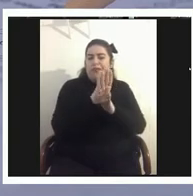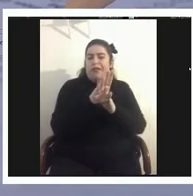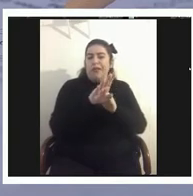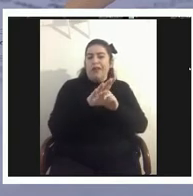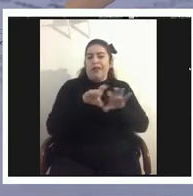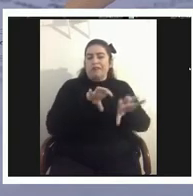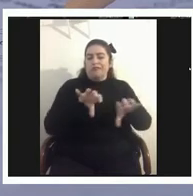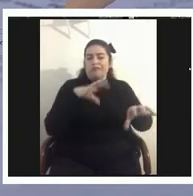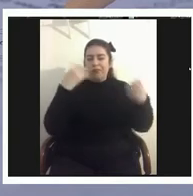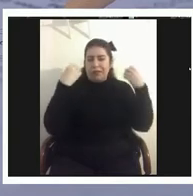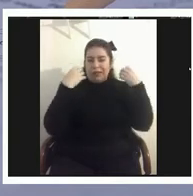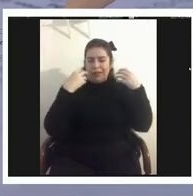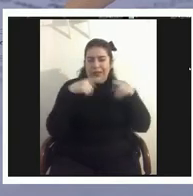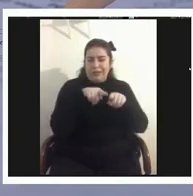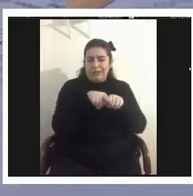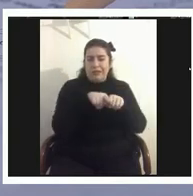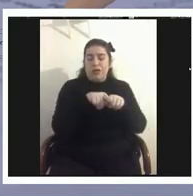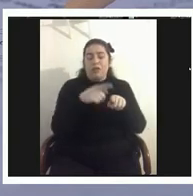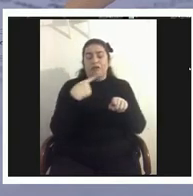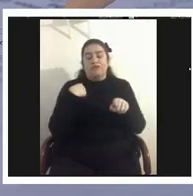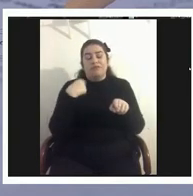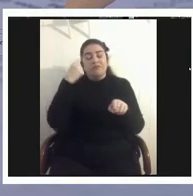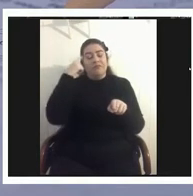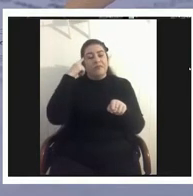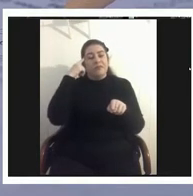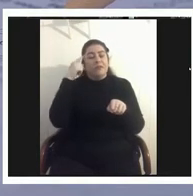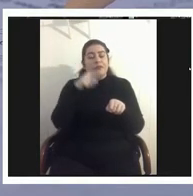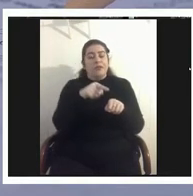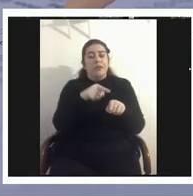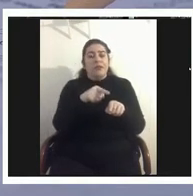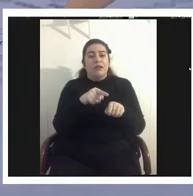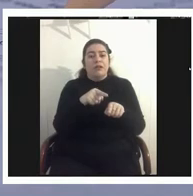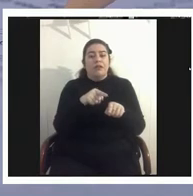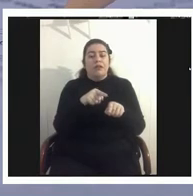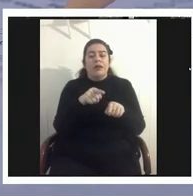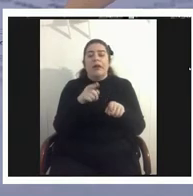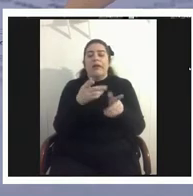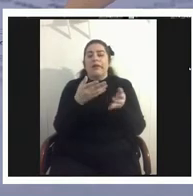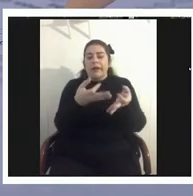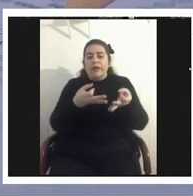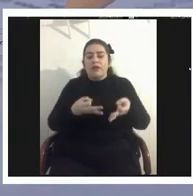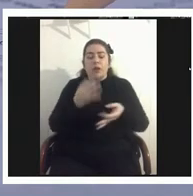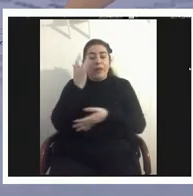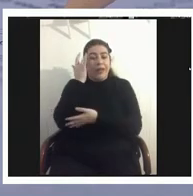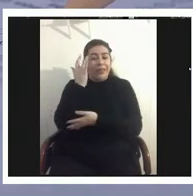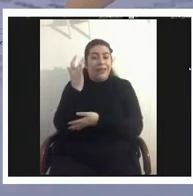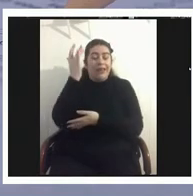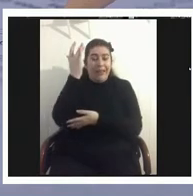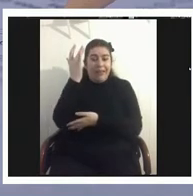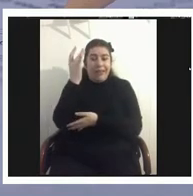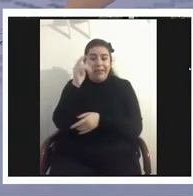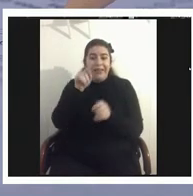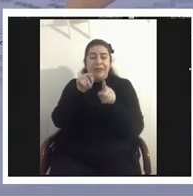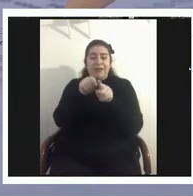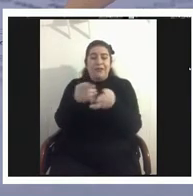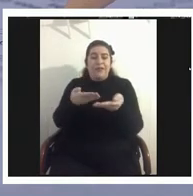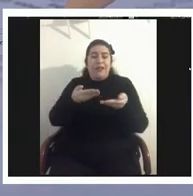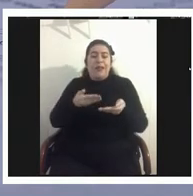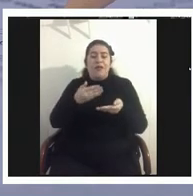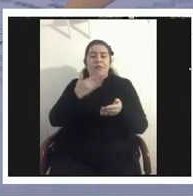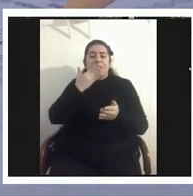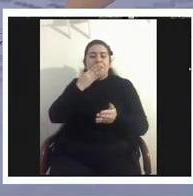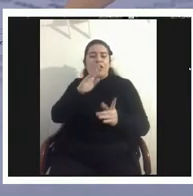estamos tomando en consideración la rendición de cuentas inteligentes también nos puede ayudar a generar una mejor perspectiva